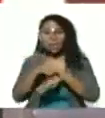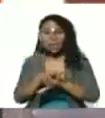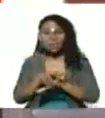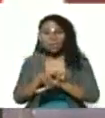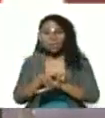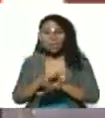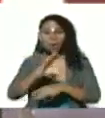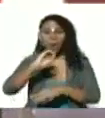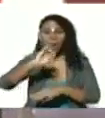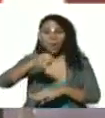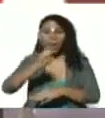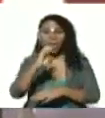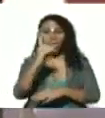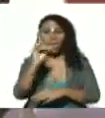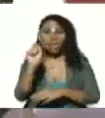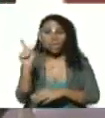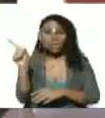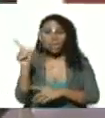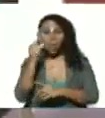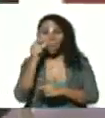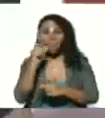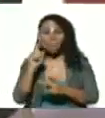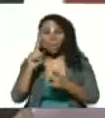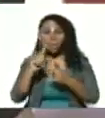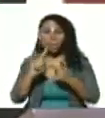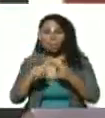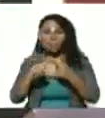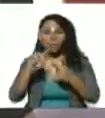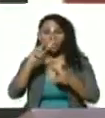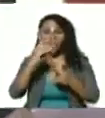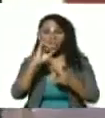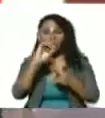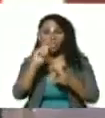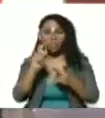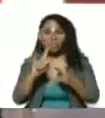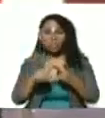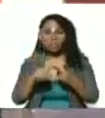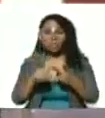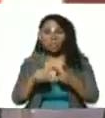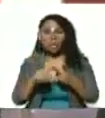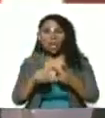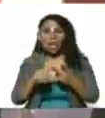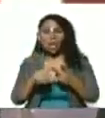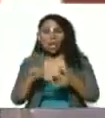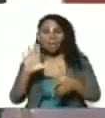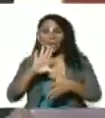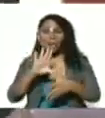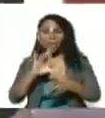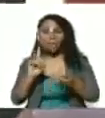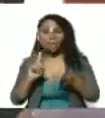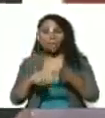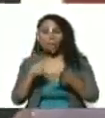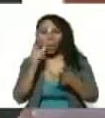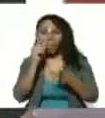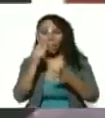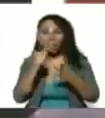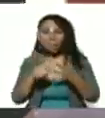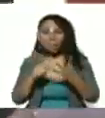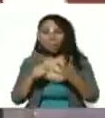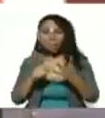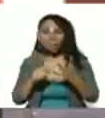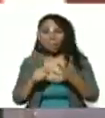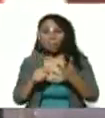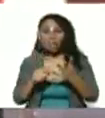que incluye a Víctor Soto Roja que incluye a Américo Silva que incluye a Livia Gouverner que incluye